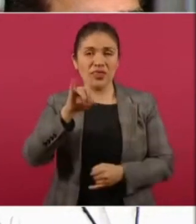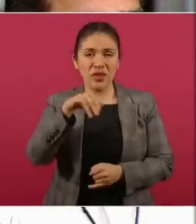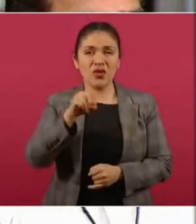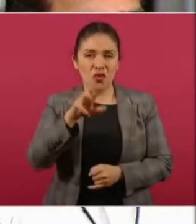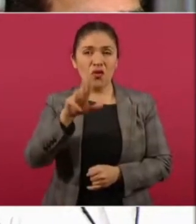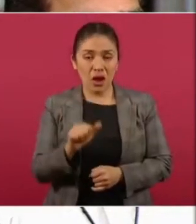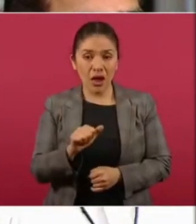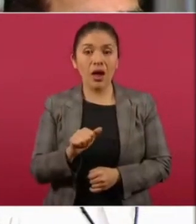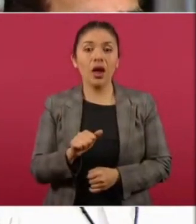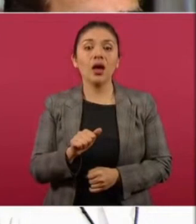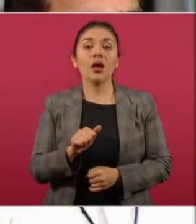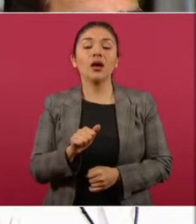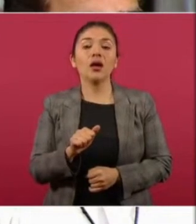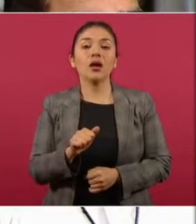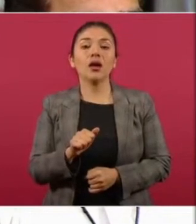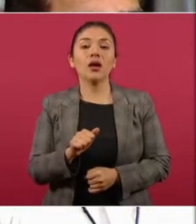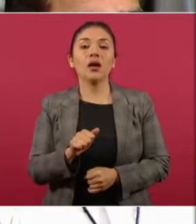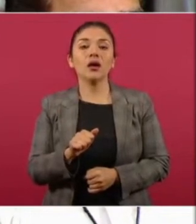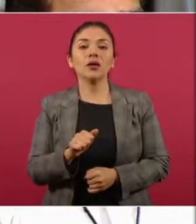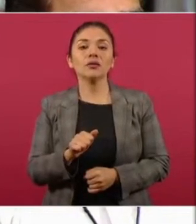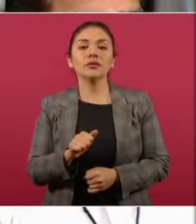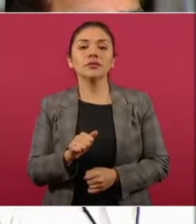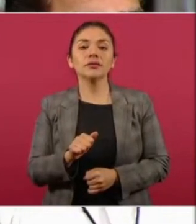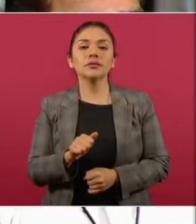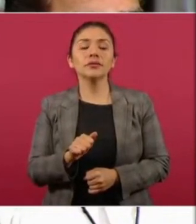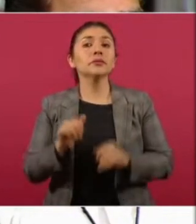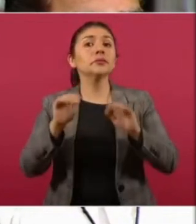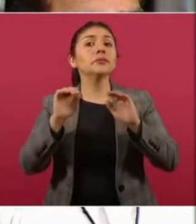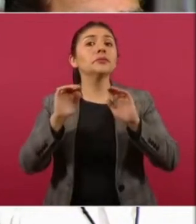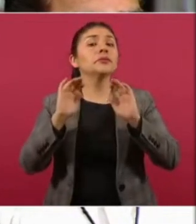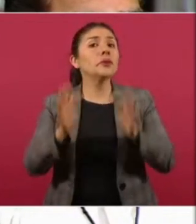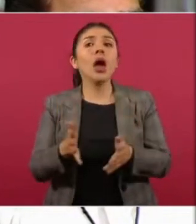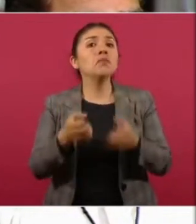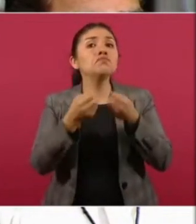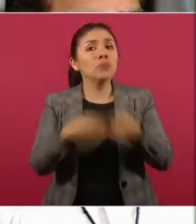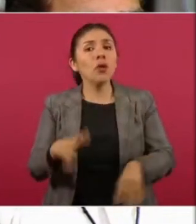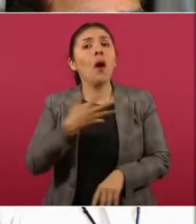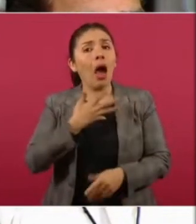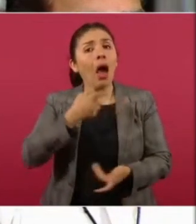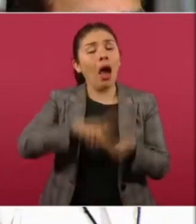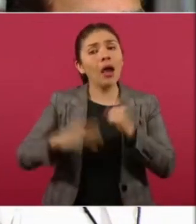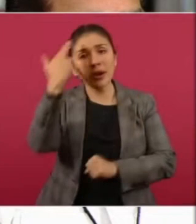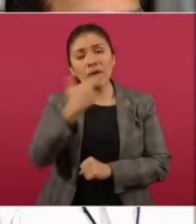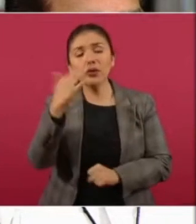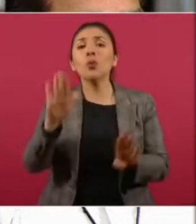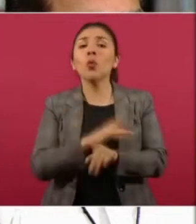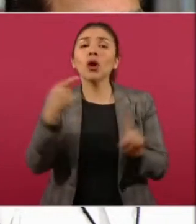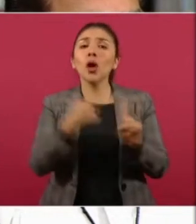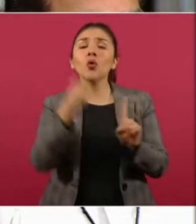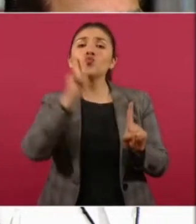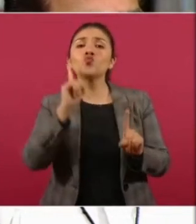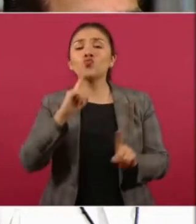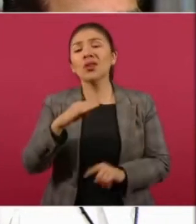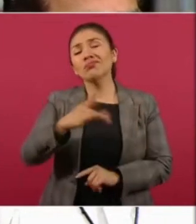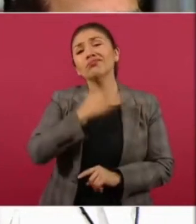ya se perdió, pero está en revisión, porque ella considera que la